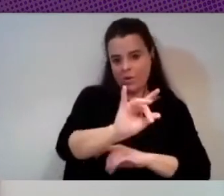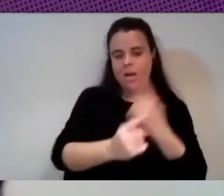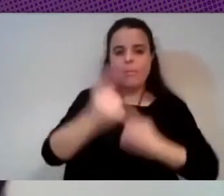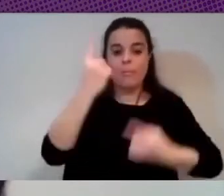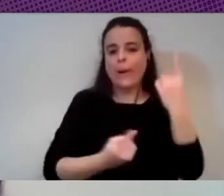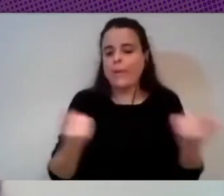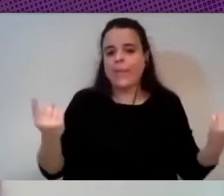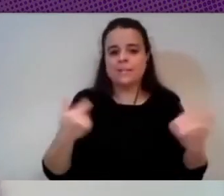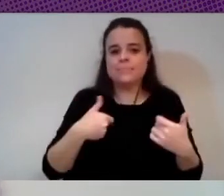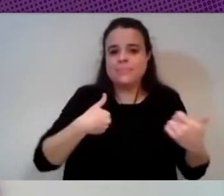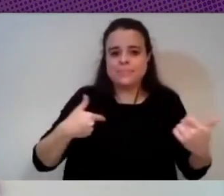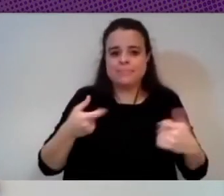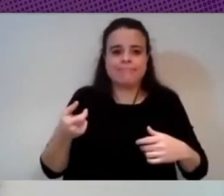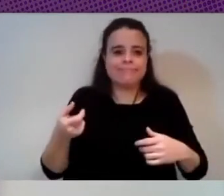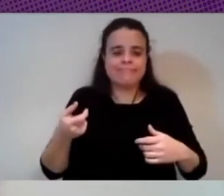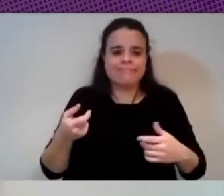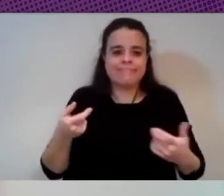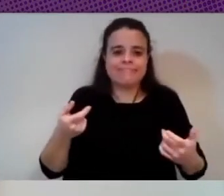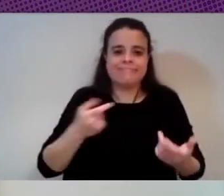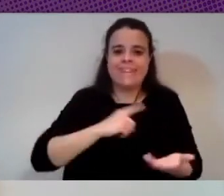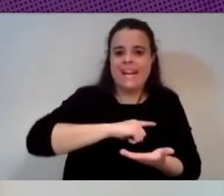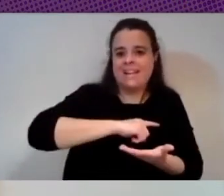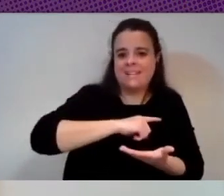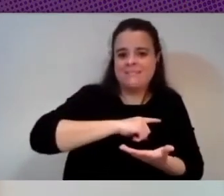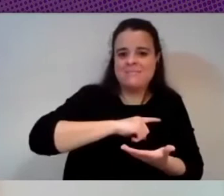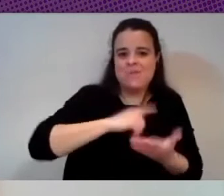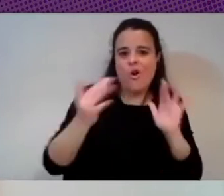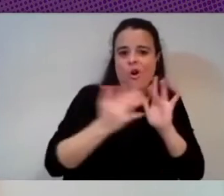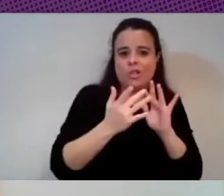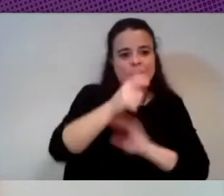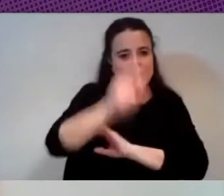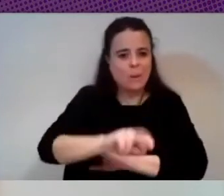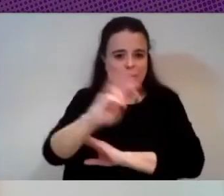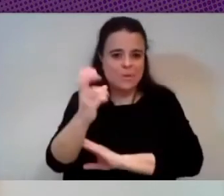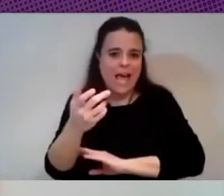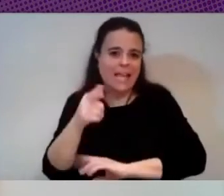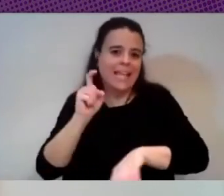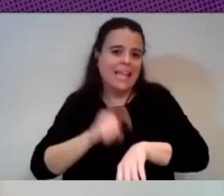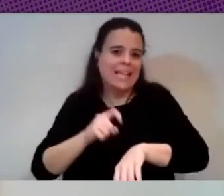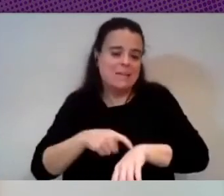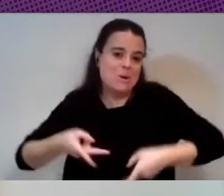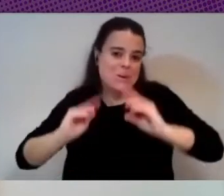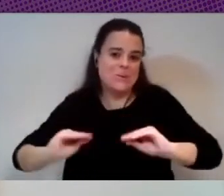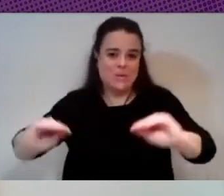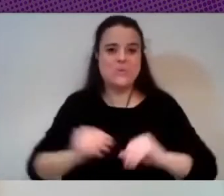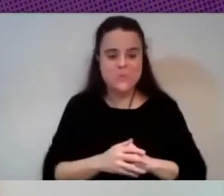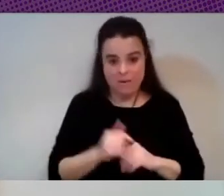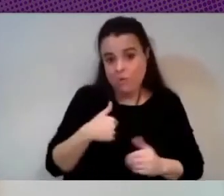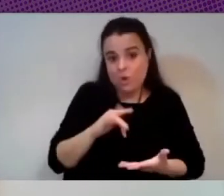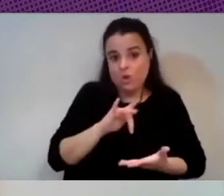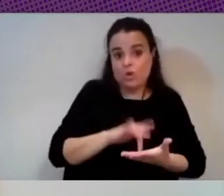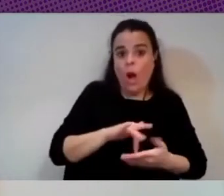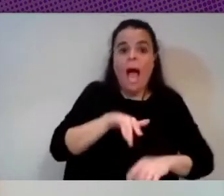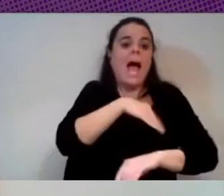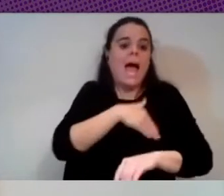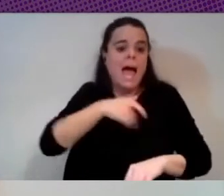que es activista en su tiempo libre yo estaba en los dos lados pero a mí me han estado en un colectivo y te escriben académicos que están haciendo la tesis y